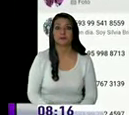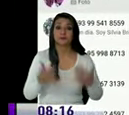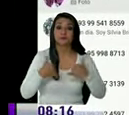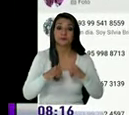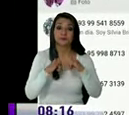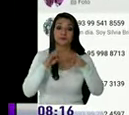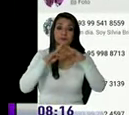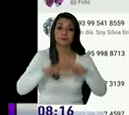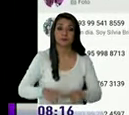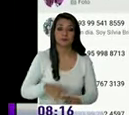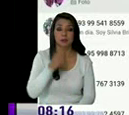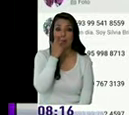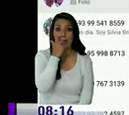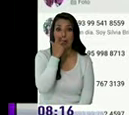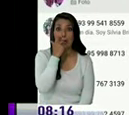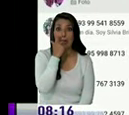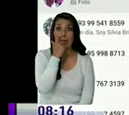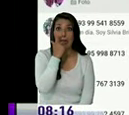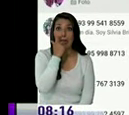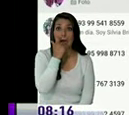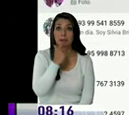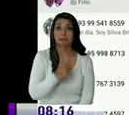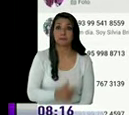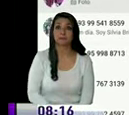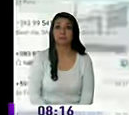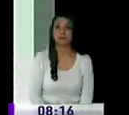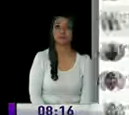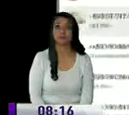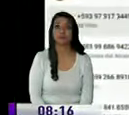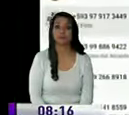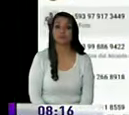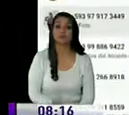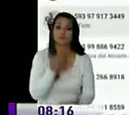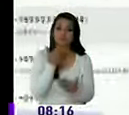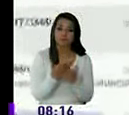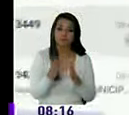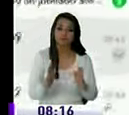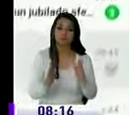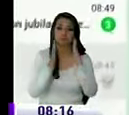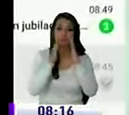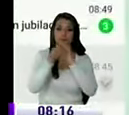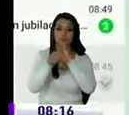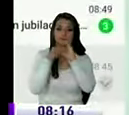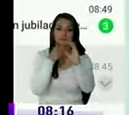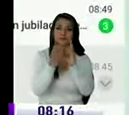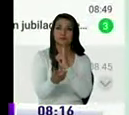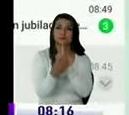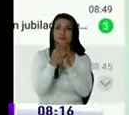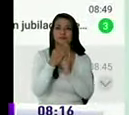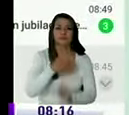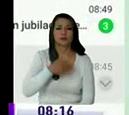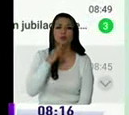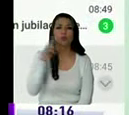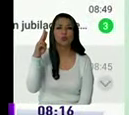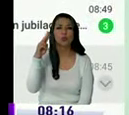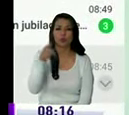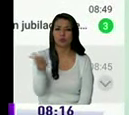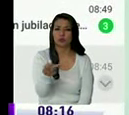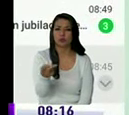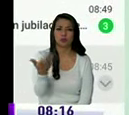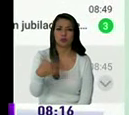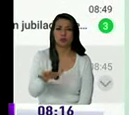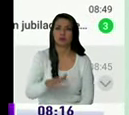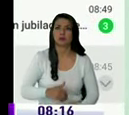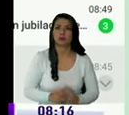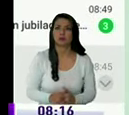revisando lo que aquí nos están indicando ustedes vecinos gracias por ello miren este por favor abucheo Andrés Ocalitos los que estén